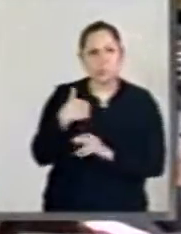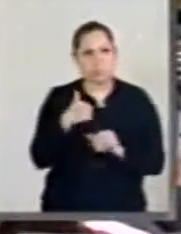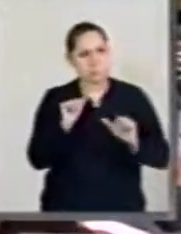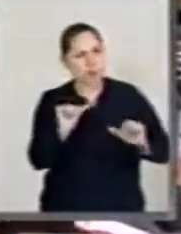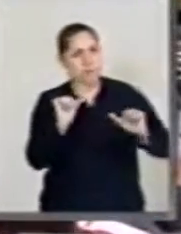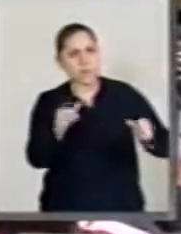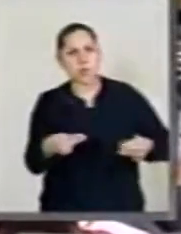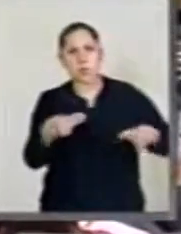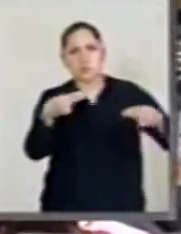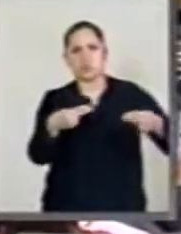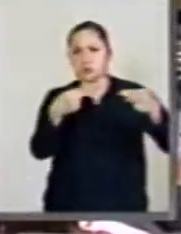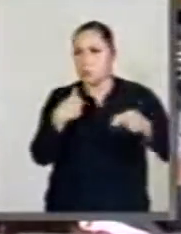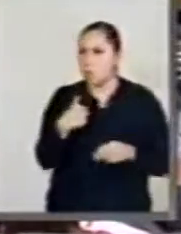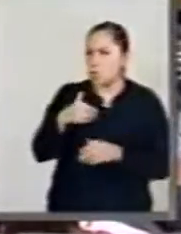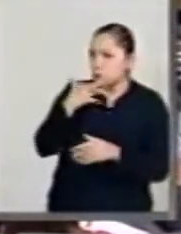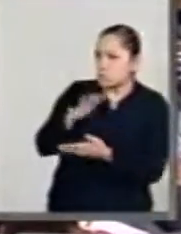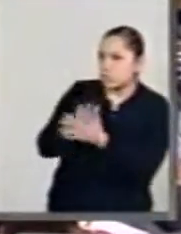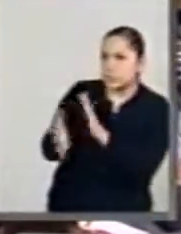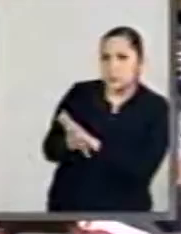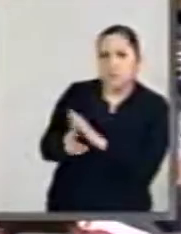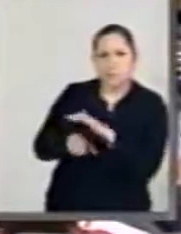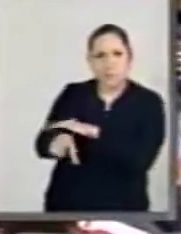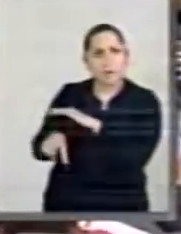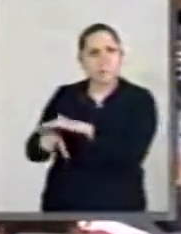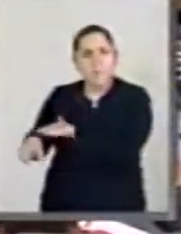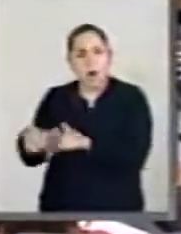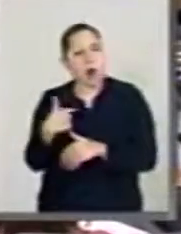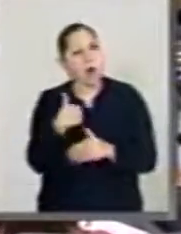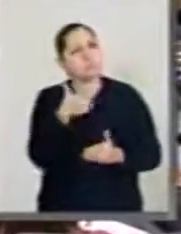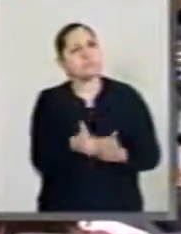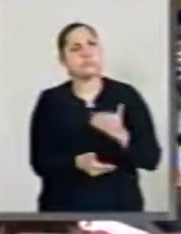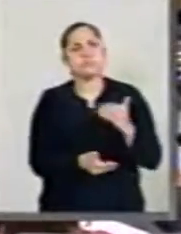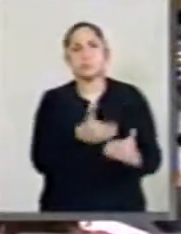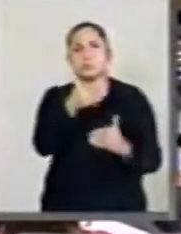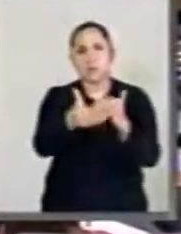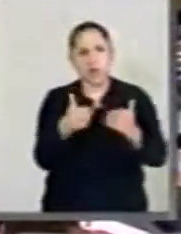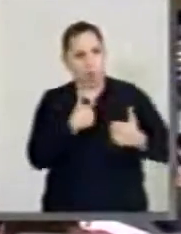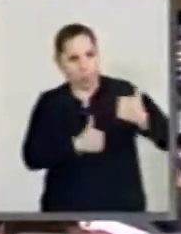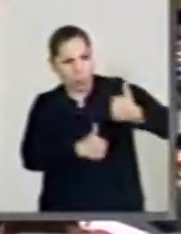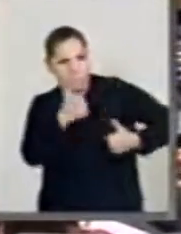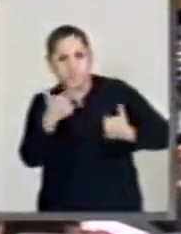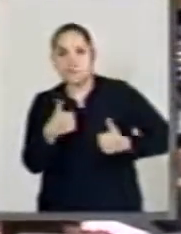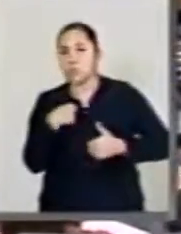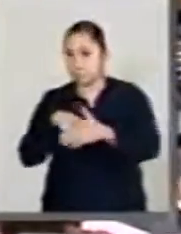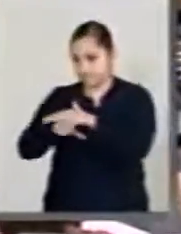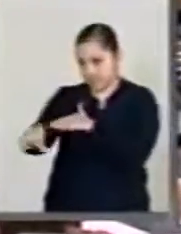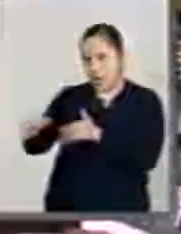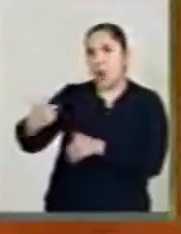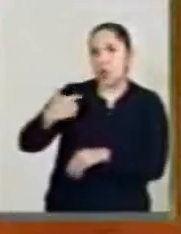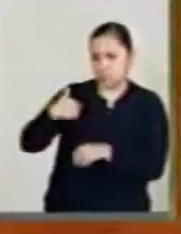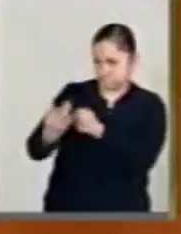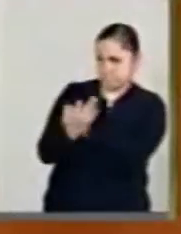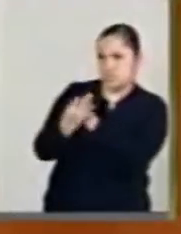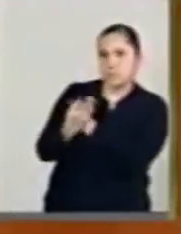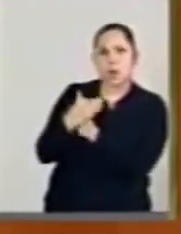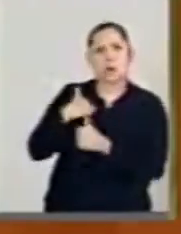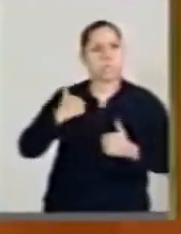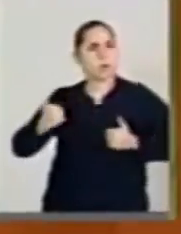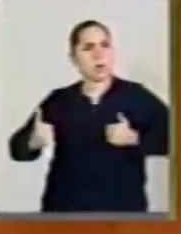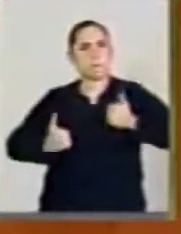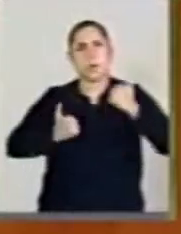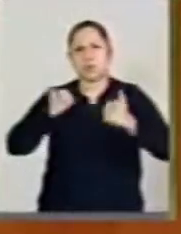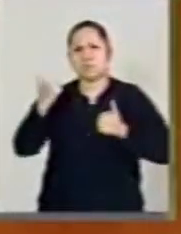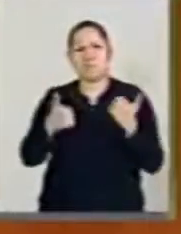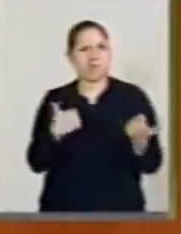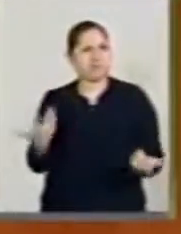único de exclusividad para tener una situación de competencia y de ventaja. Claro que hay que analizarlo, claro